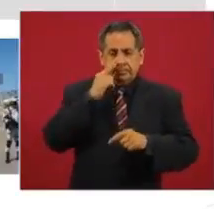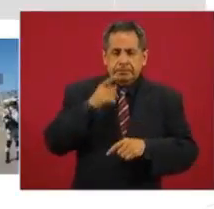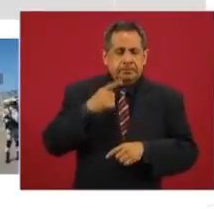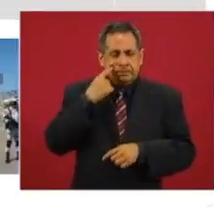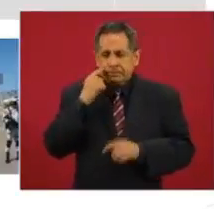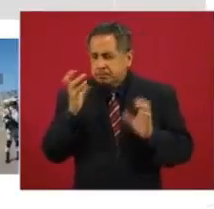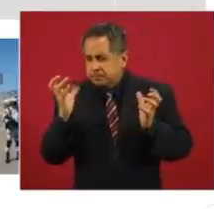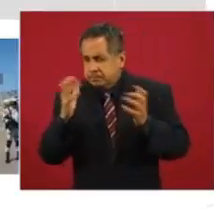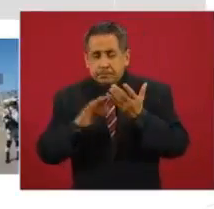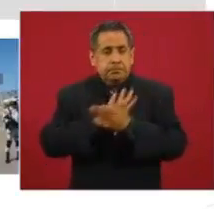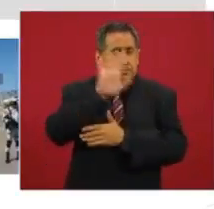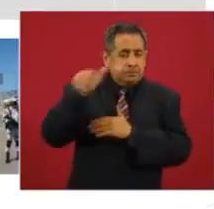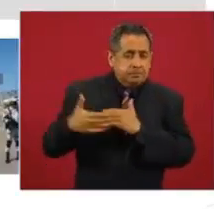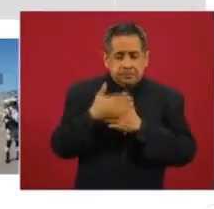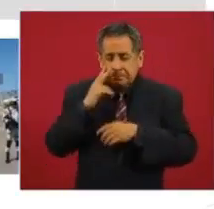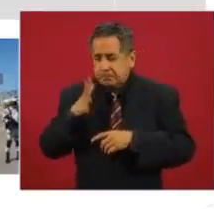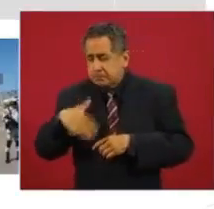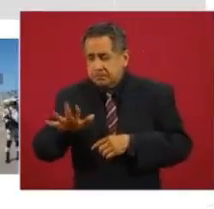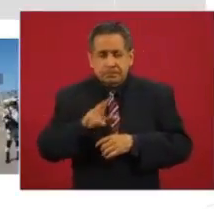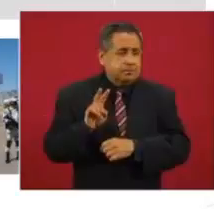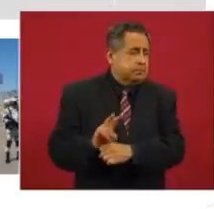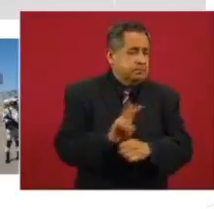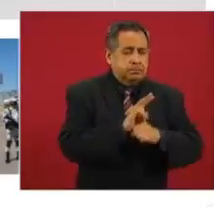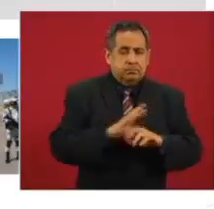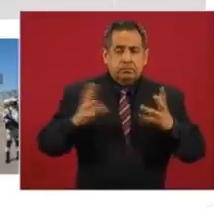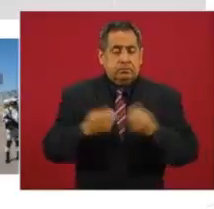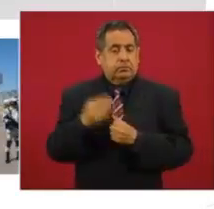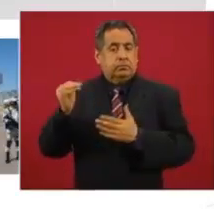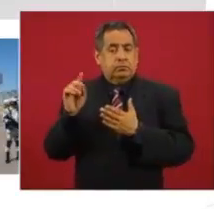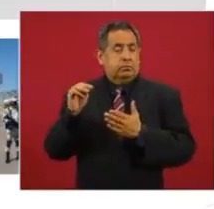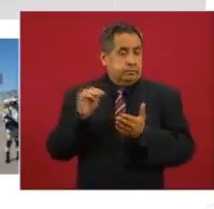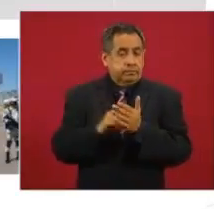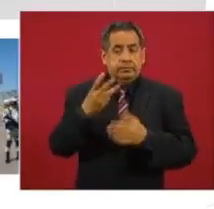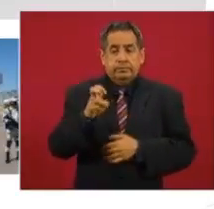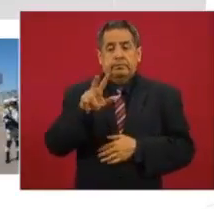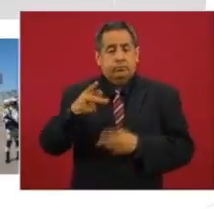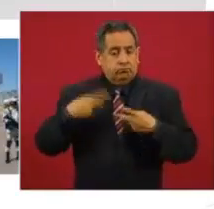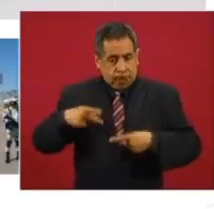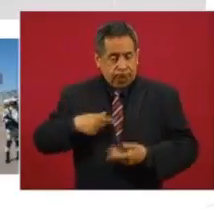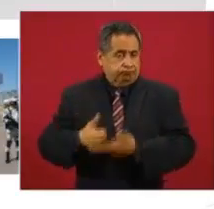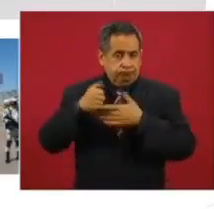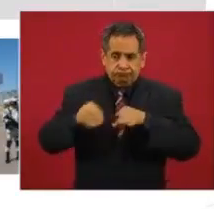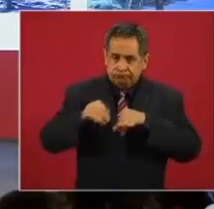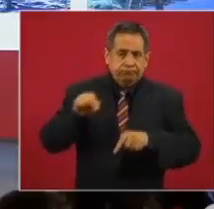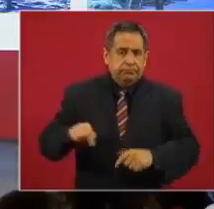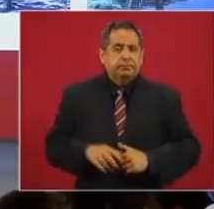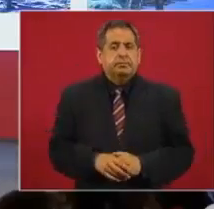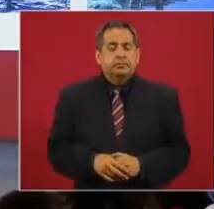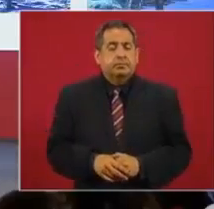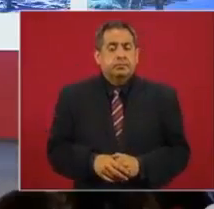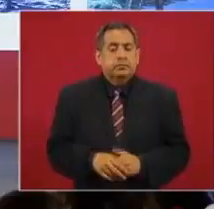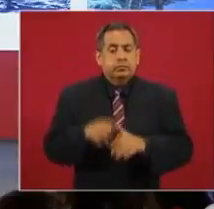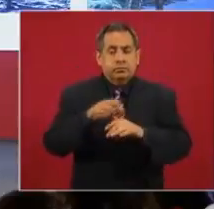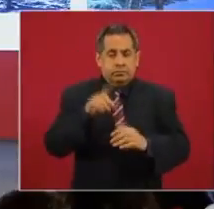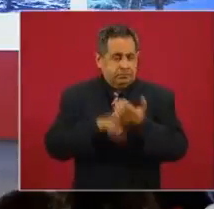llenos y nocturnos. Aquí estamos empleando en este mes 9.318 elementos. Adelante, por favor. En